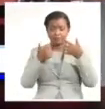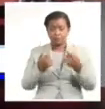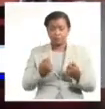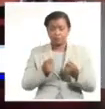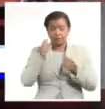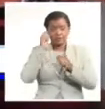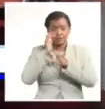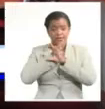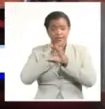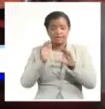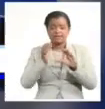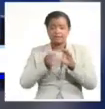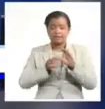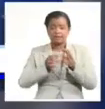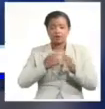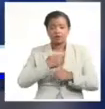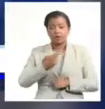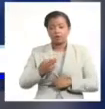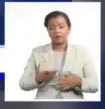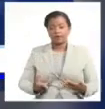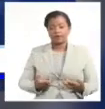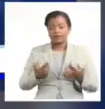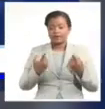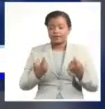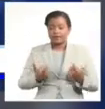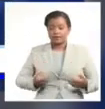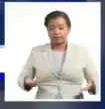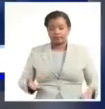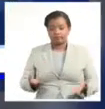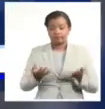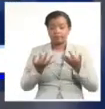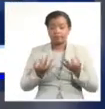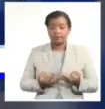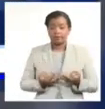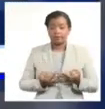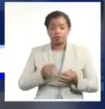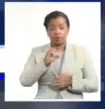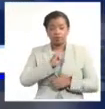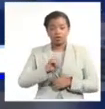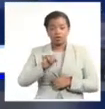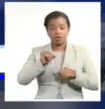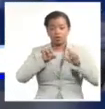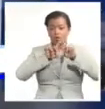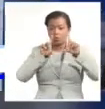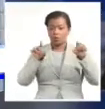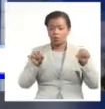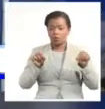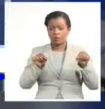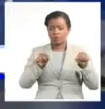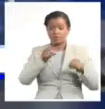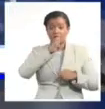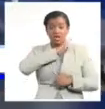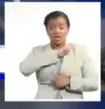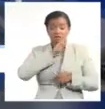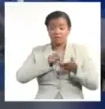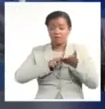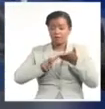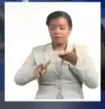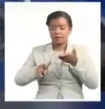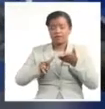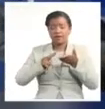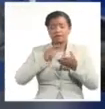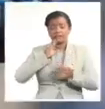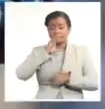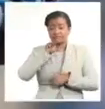la ciencia en respuesta a las necesidades de desarrollo de la región y el resto del país. Autoridades del territorio destacaron que la